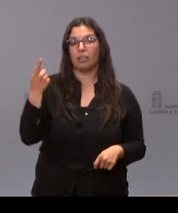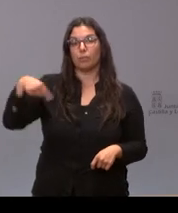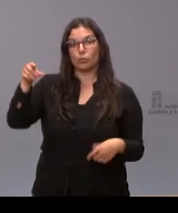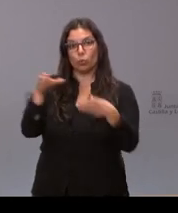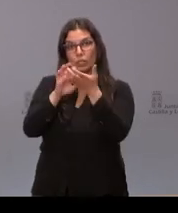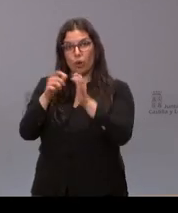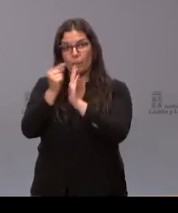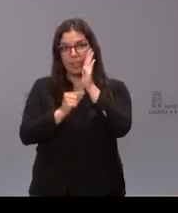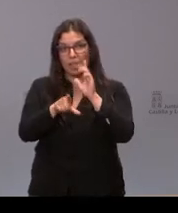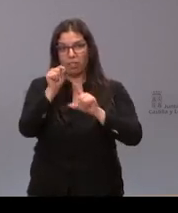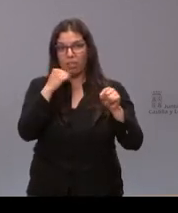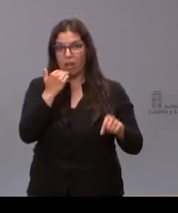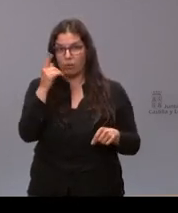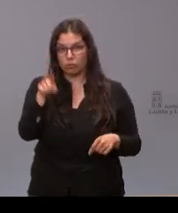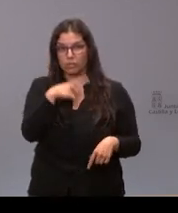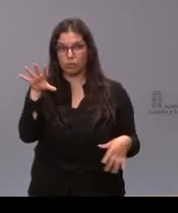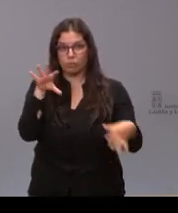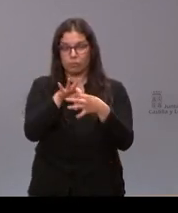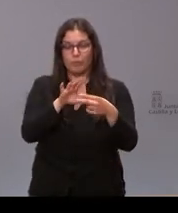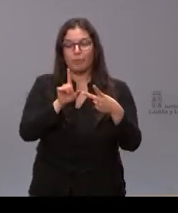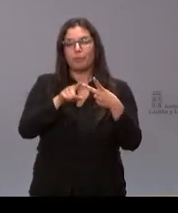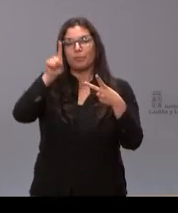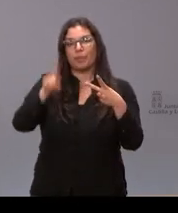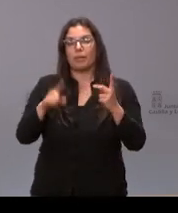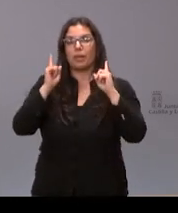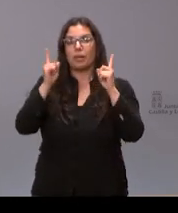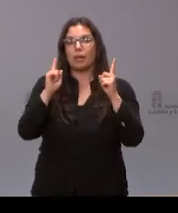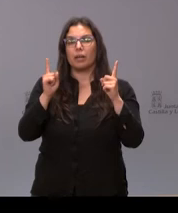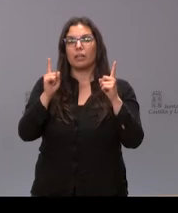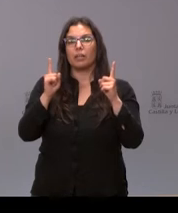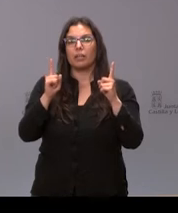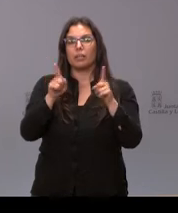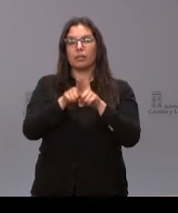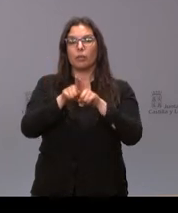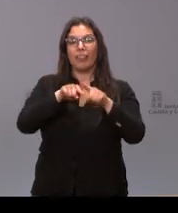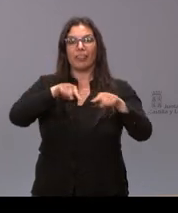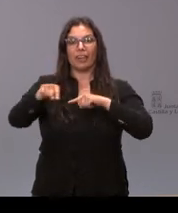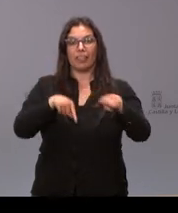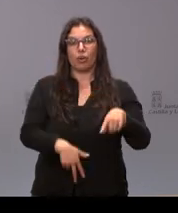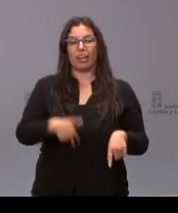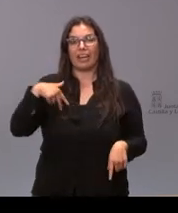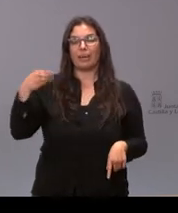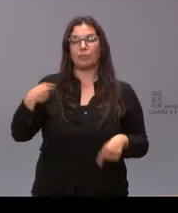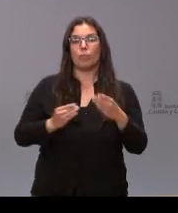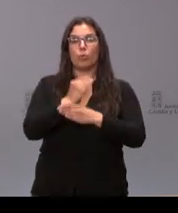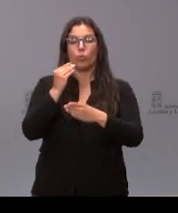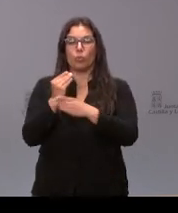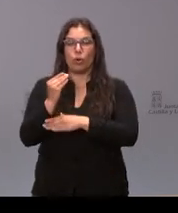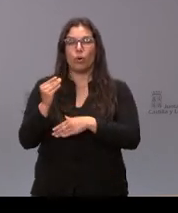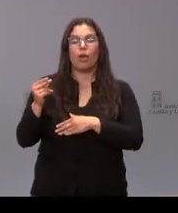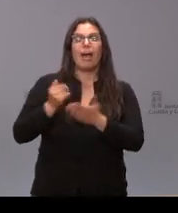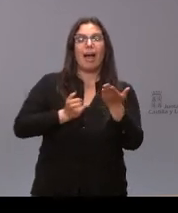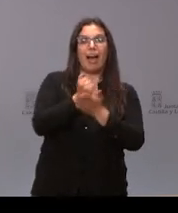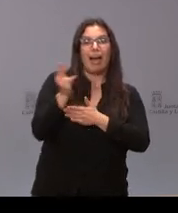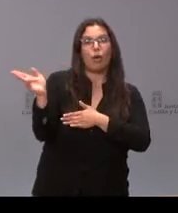Junta y luego también respecto a los cargos de director general de producción agropecuaria y jefe de servicio